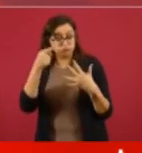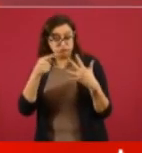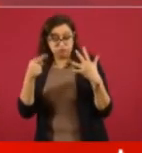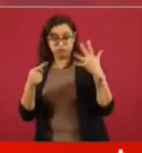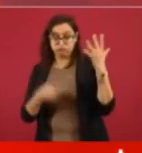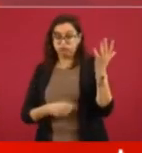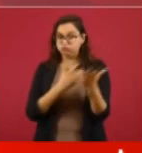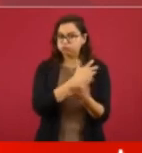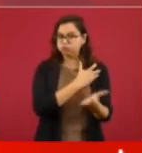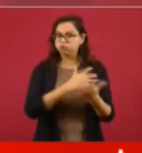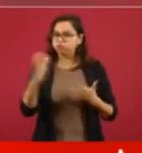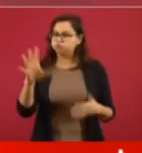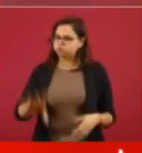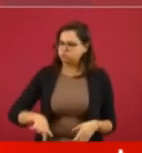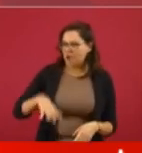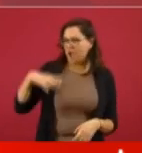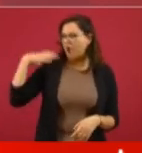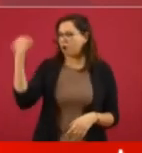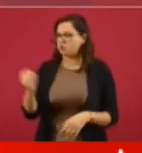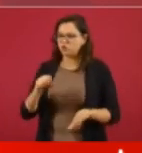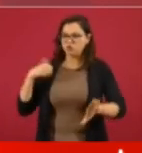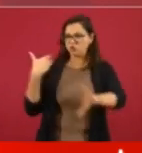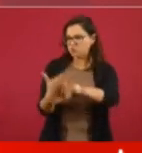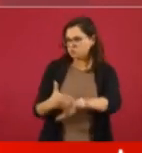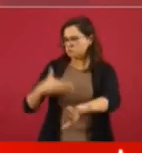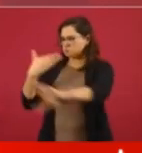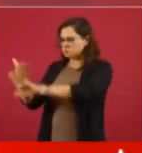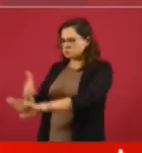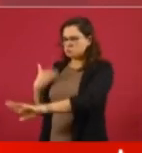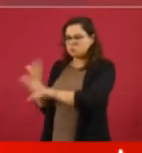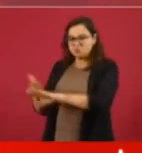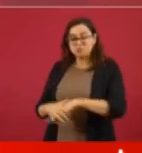excesos de autoridad, abusos de autoridad.